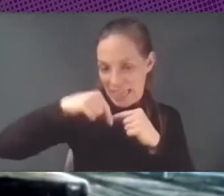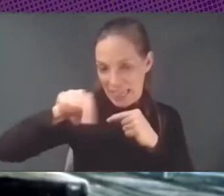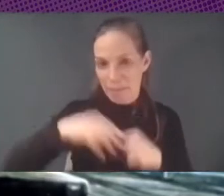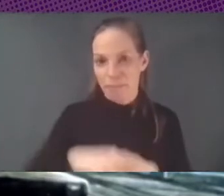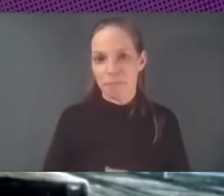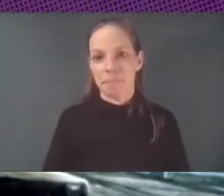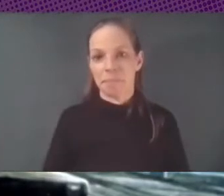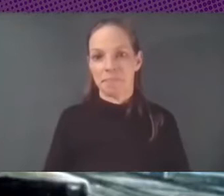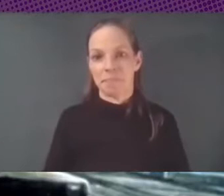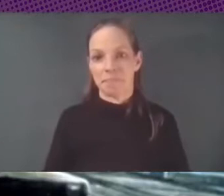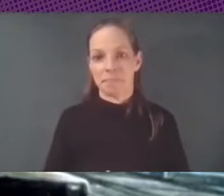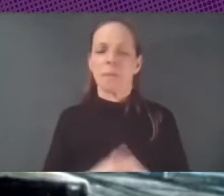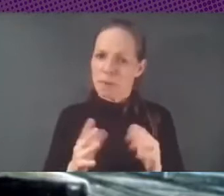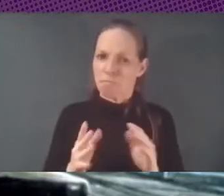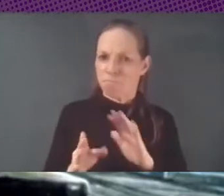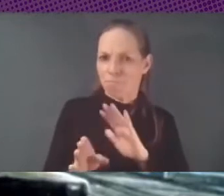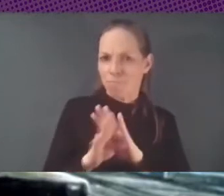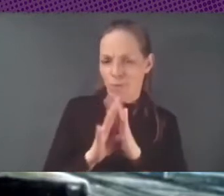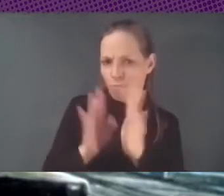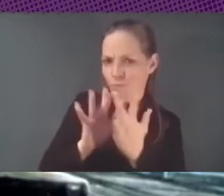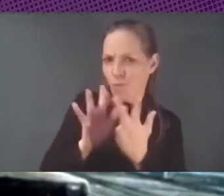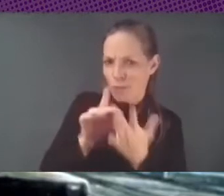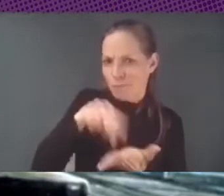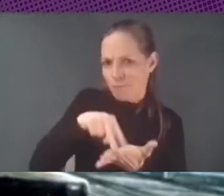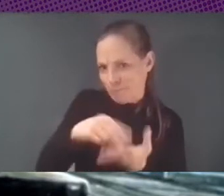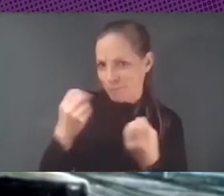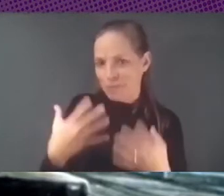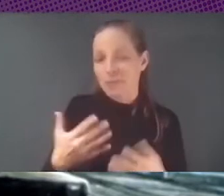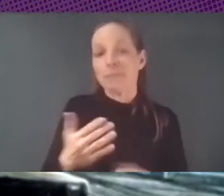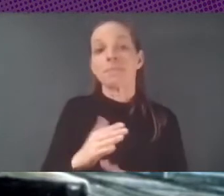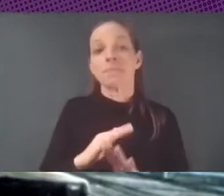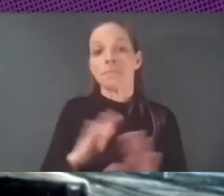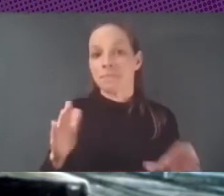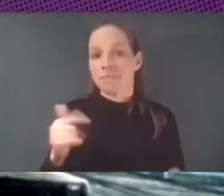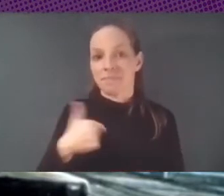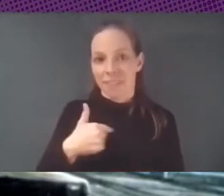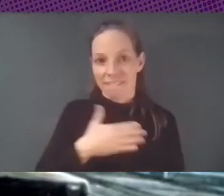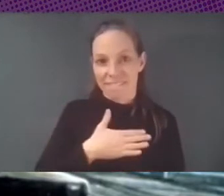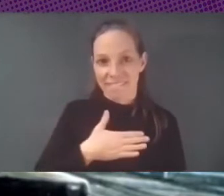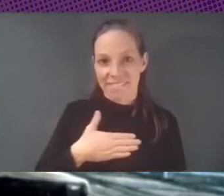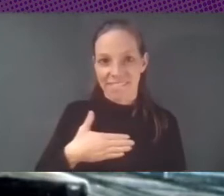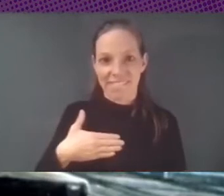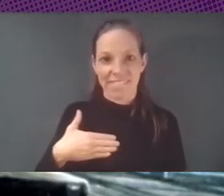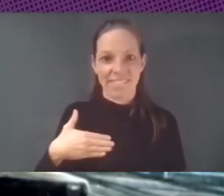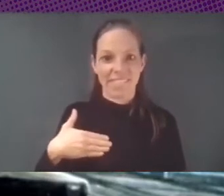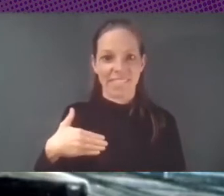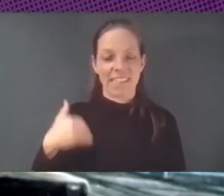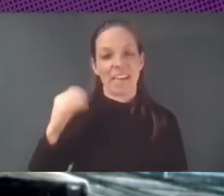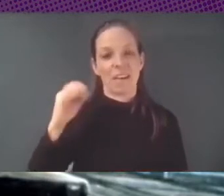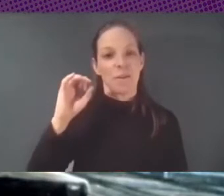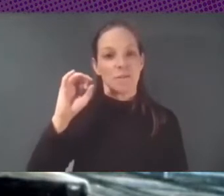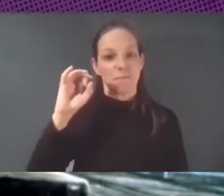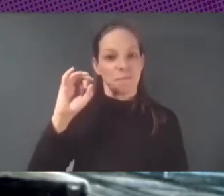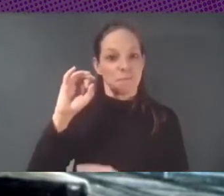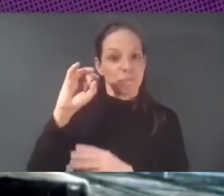en la presencia. Bueno, quería presentar un poco la iniciativa, el spin